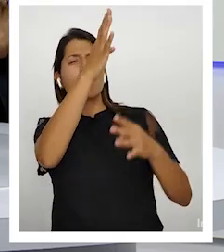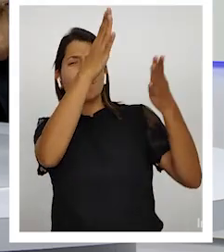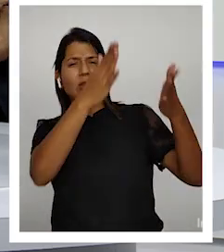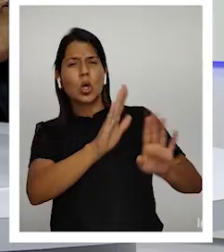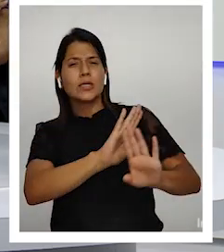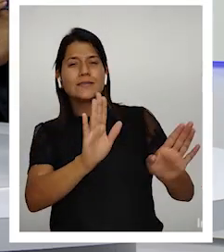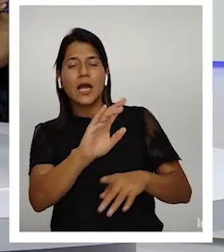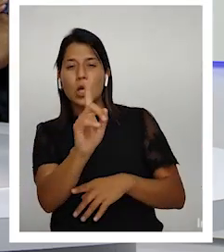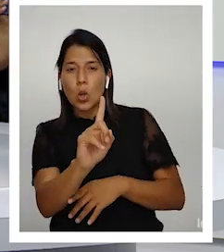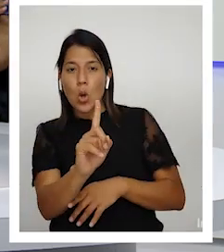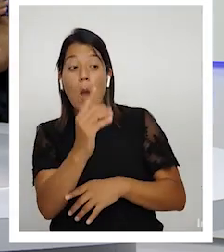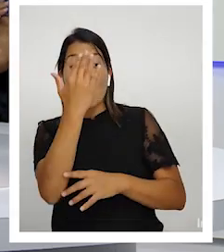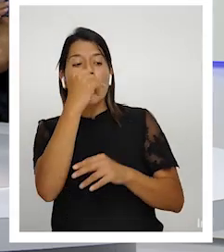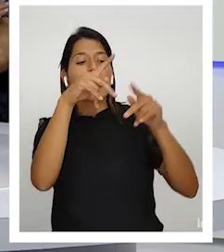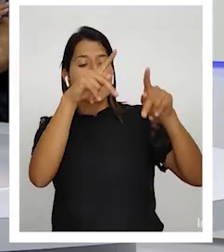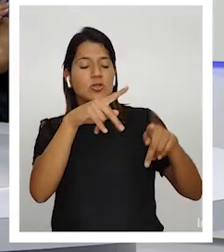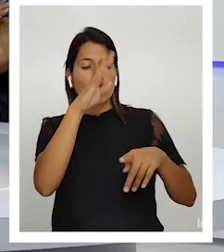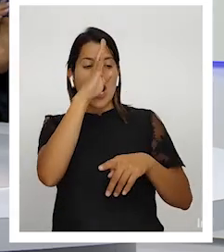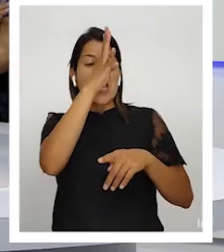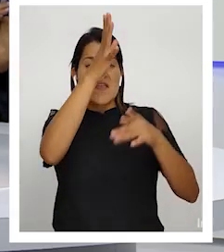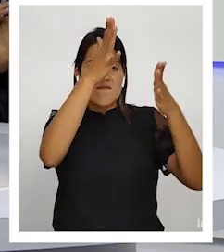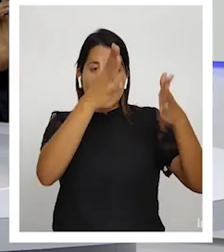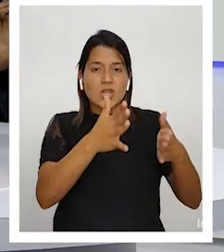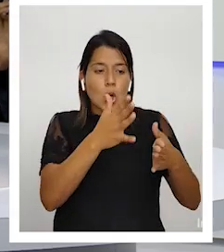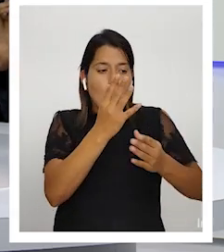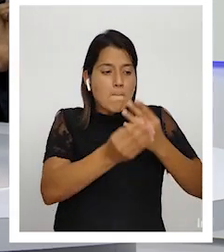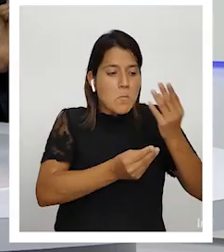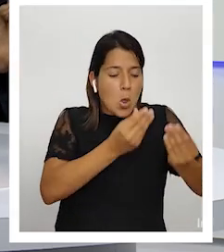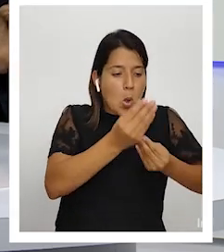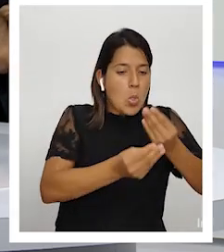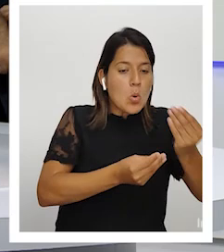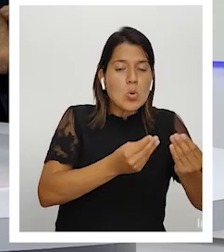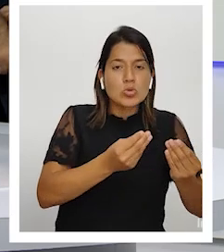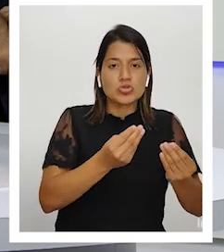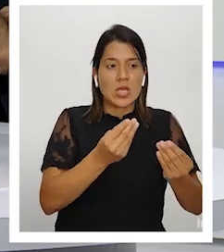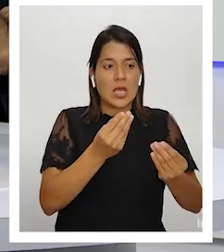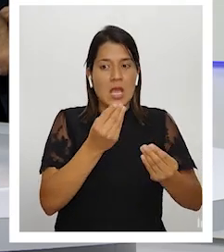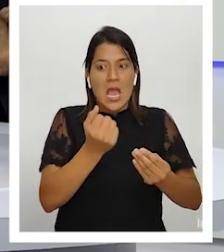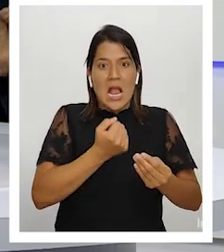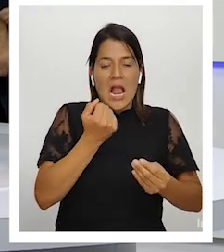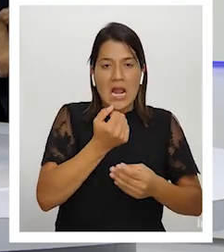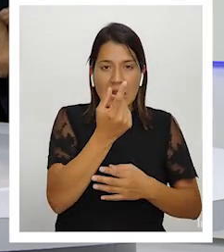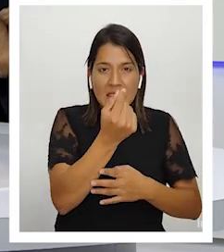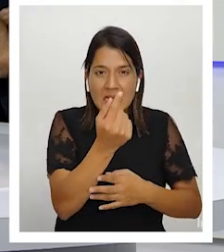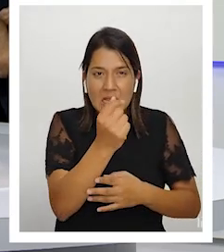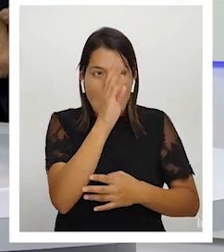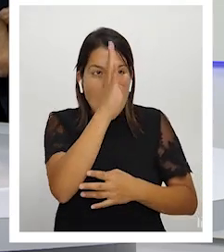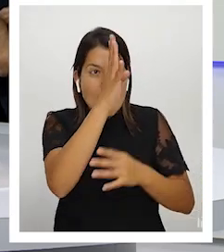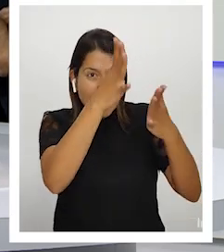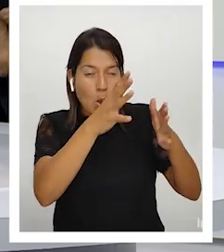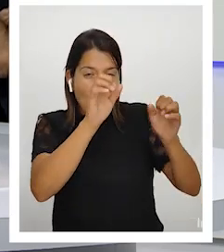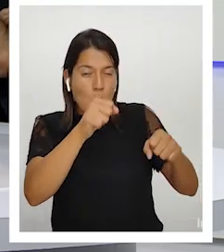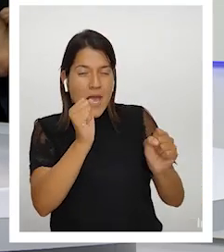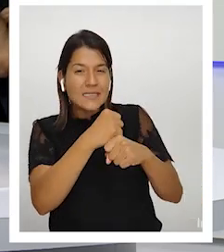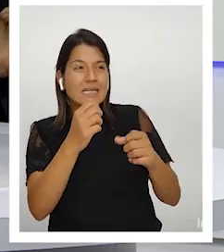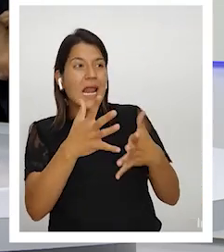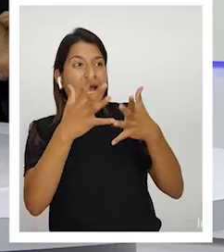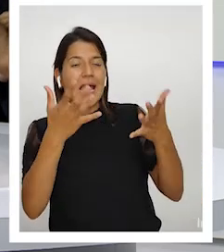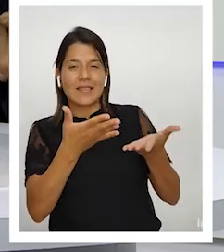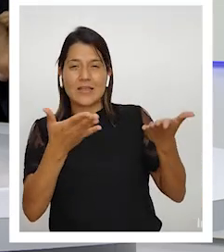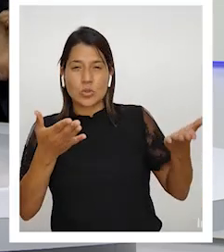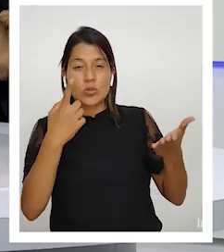recursos genera dinero el inventor puede generar grandes grandes cosas para cambiar la vida